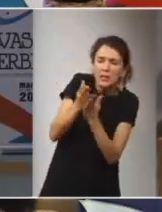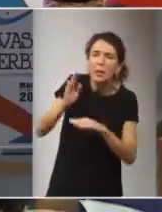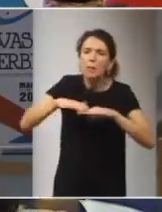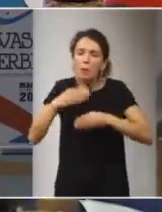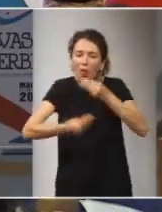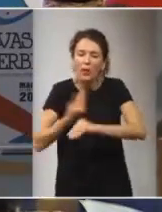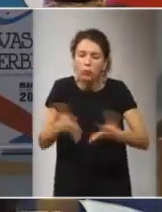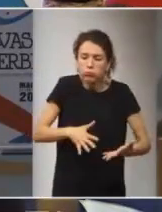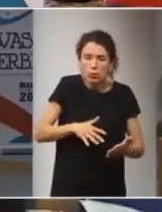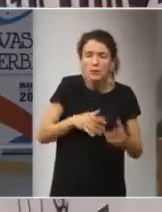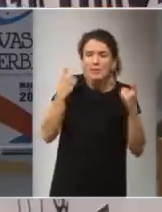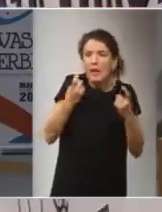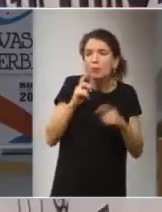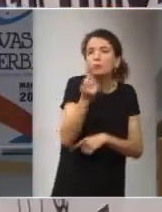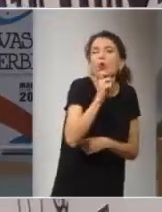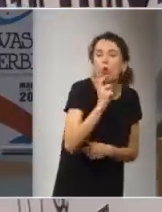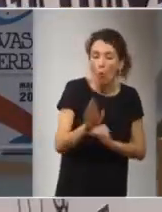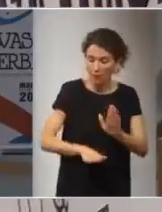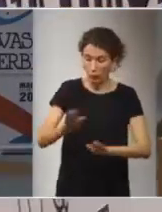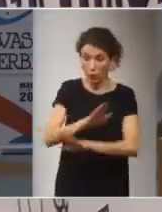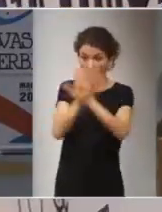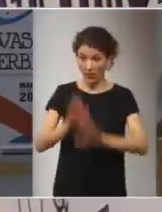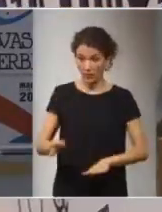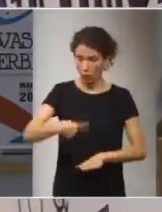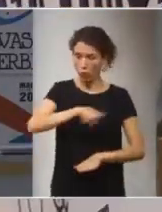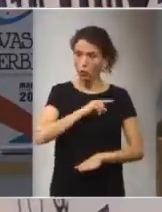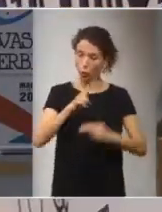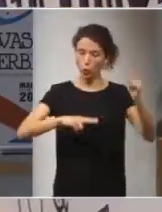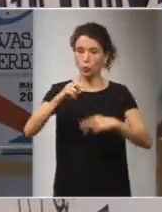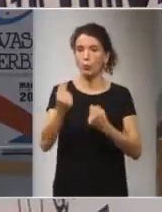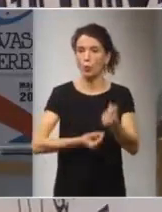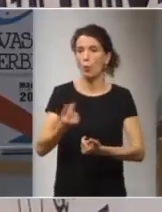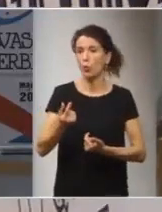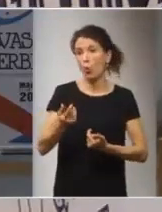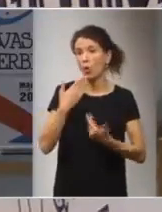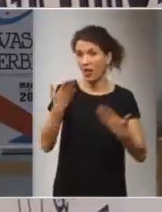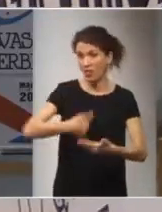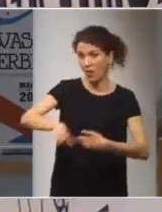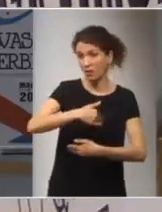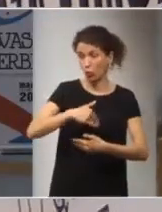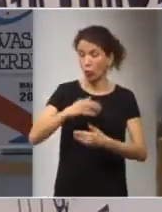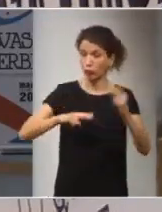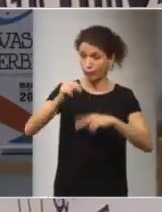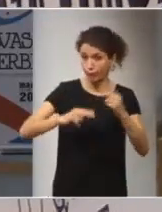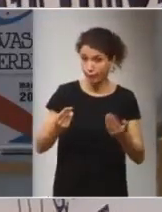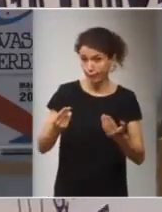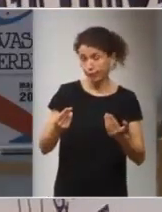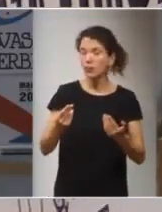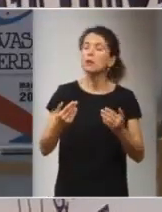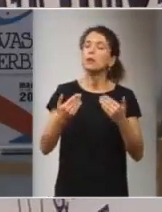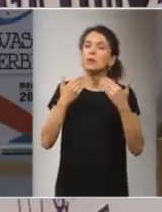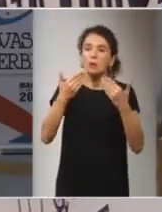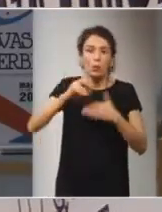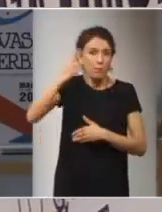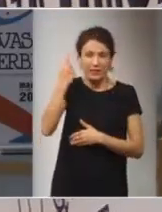cómo podemos acercarnos pero obviamente los pasos definitivos los tenemos que ir construyendo entre todos pero más allá de los pasos lo sustancial